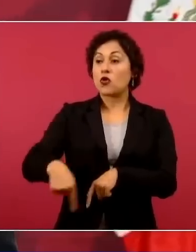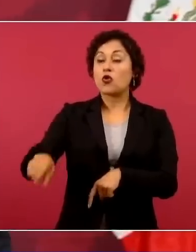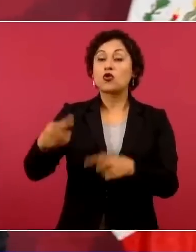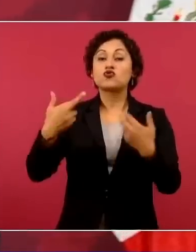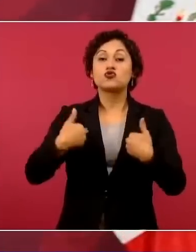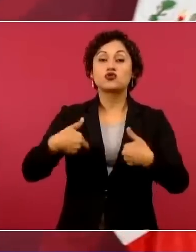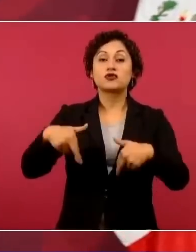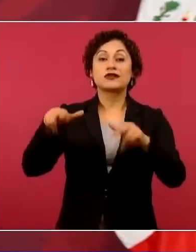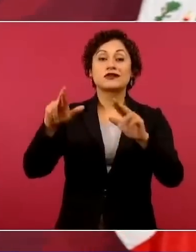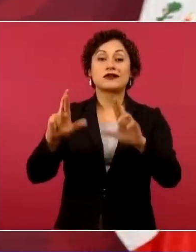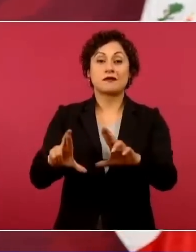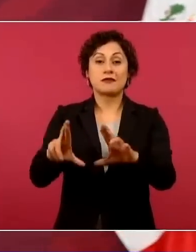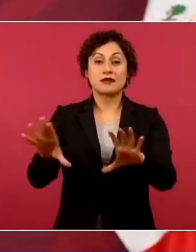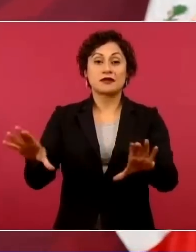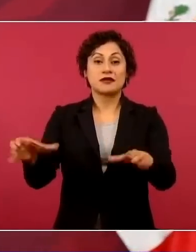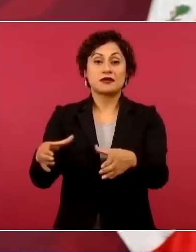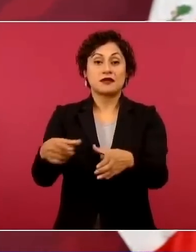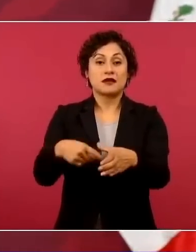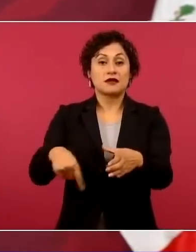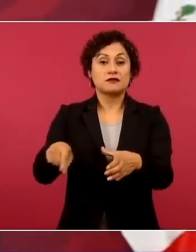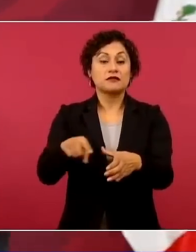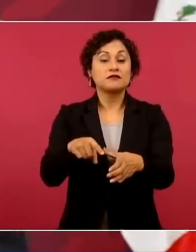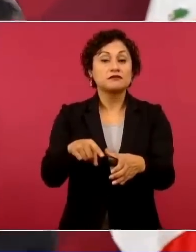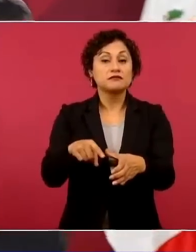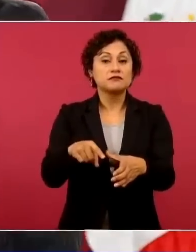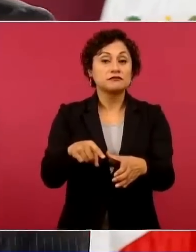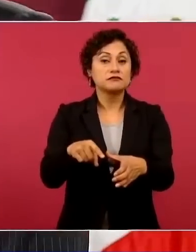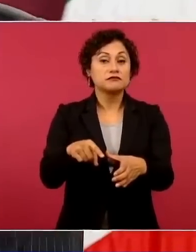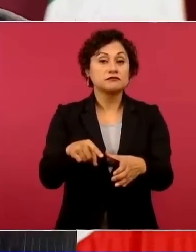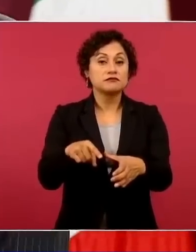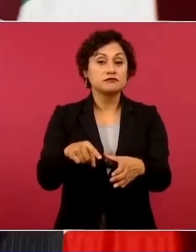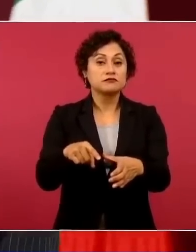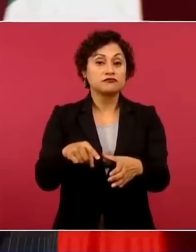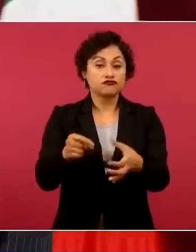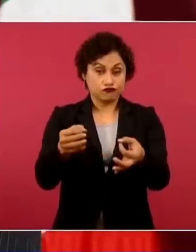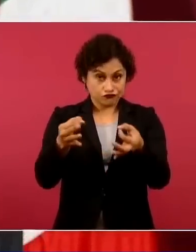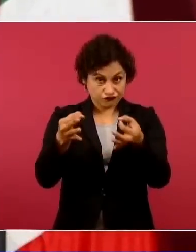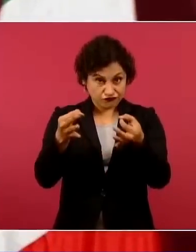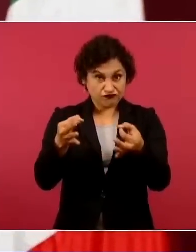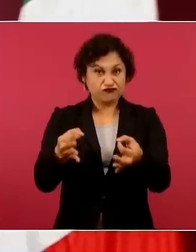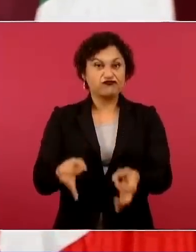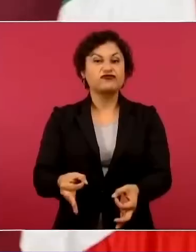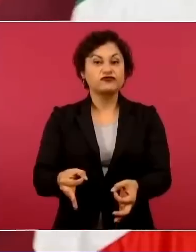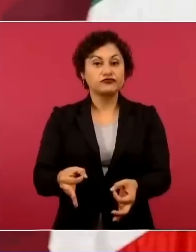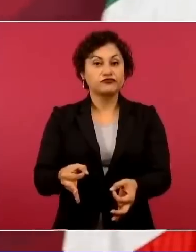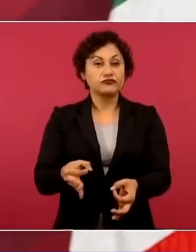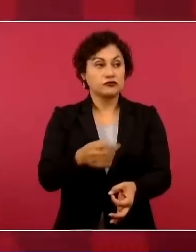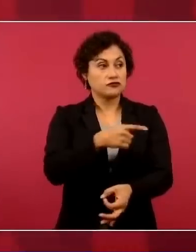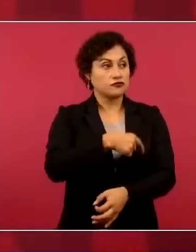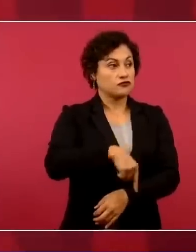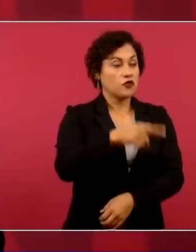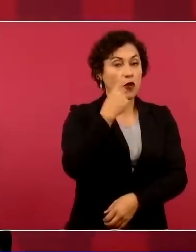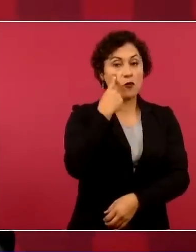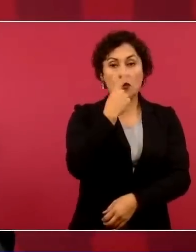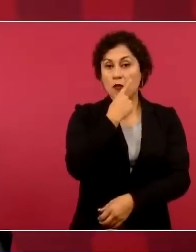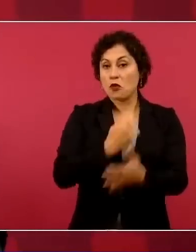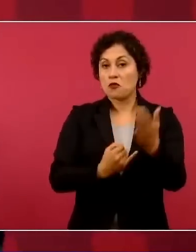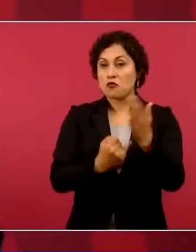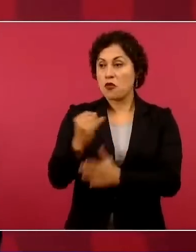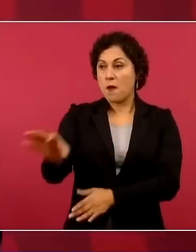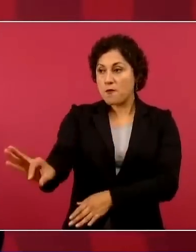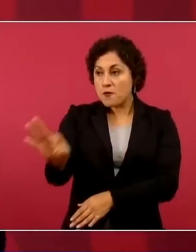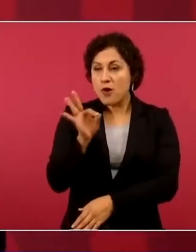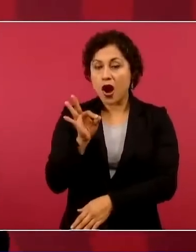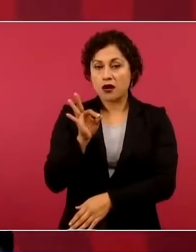auténticos representantes del pueblo, que los elija